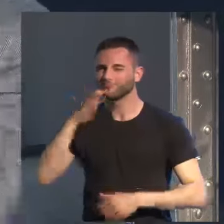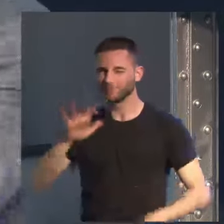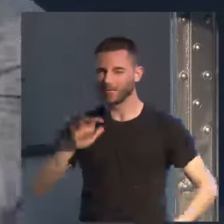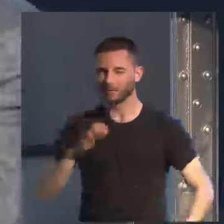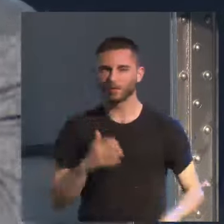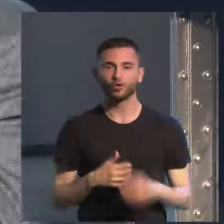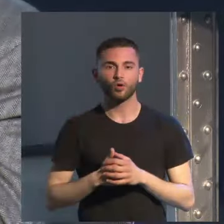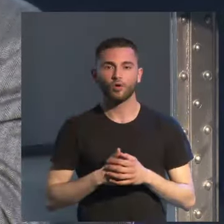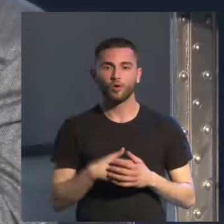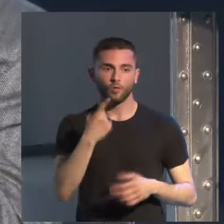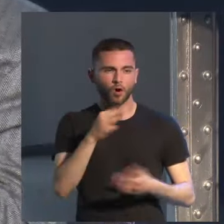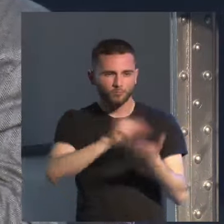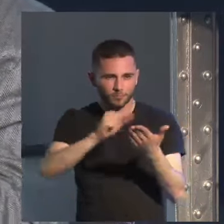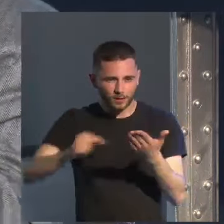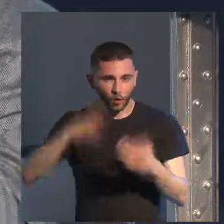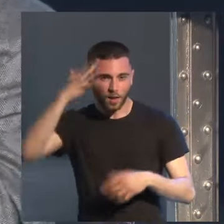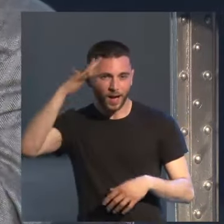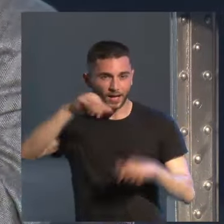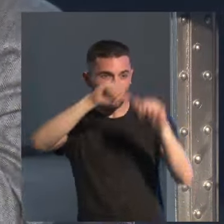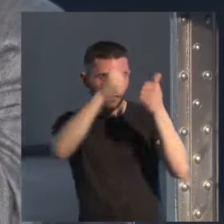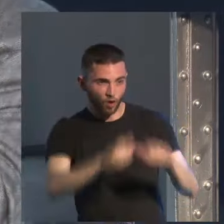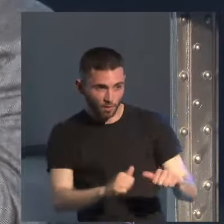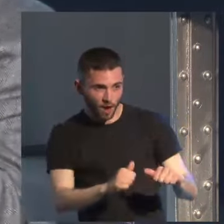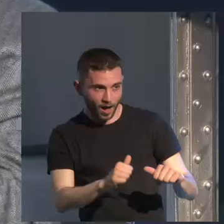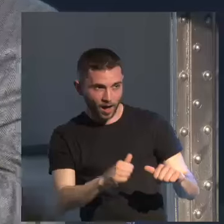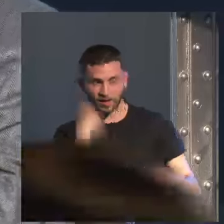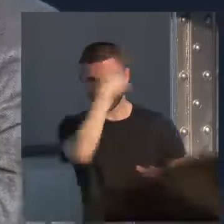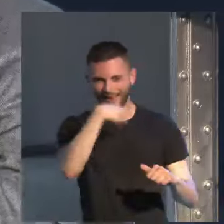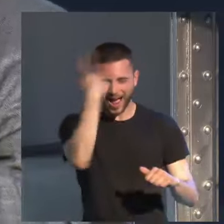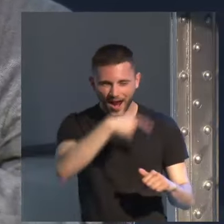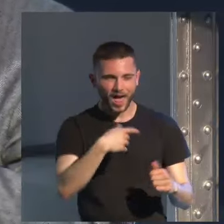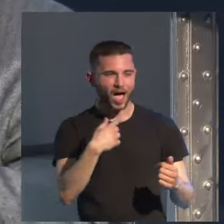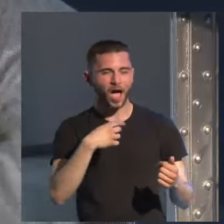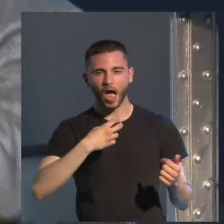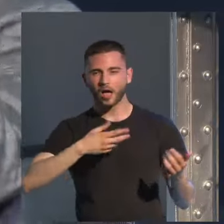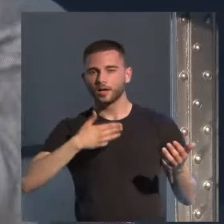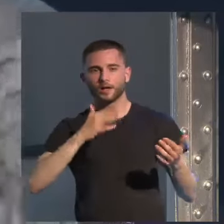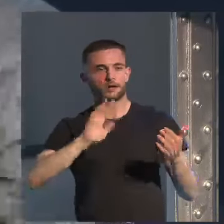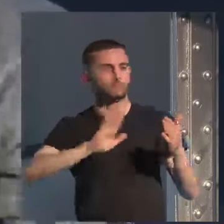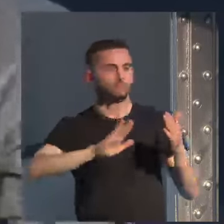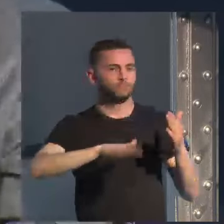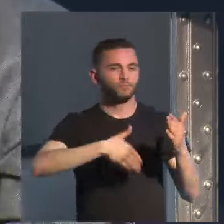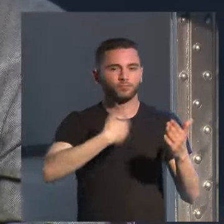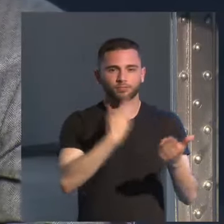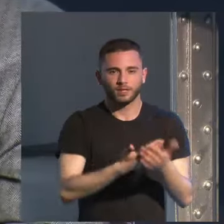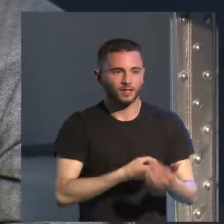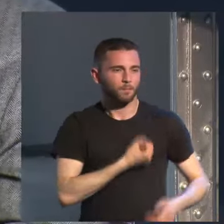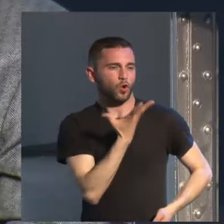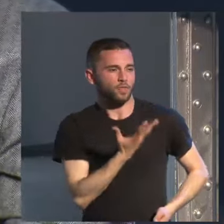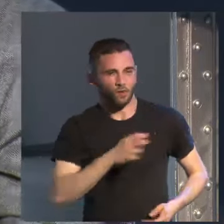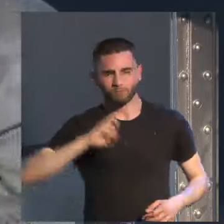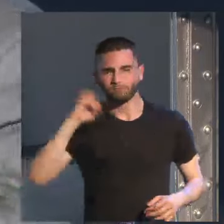escribió e imaginó de una forma que va desde la cara del personaje hasta hasta una determinada locación